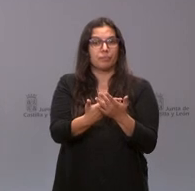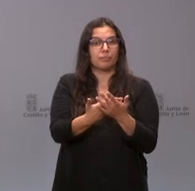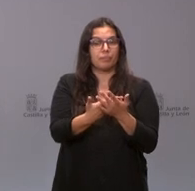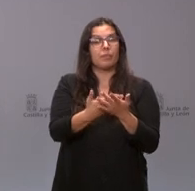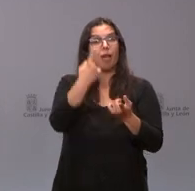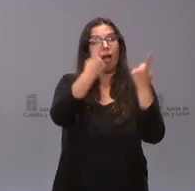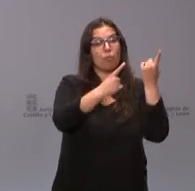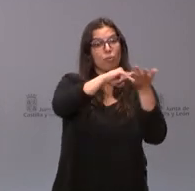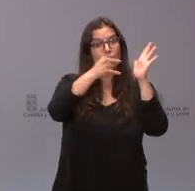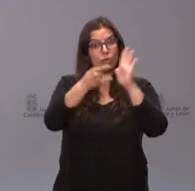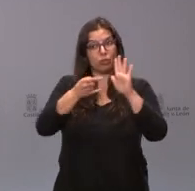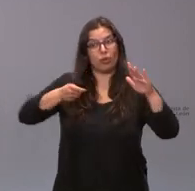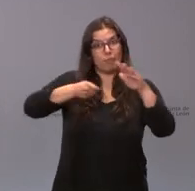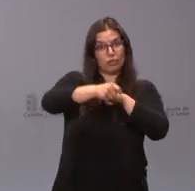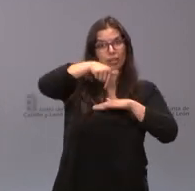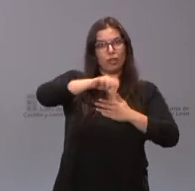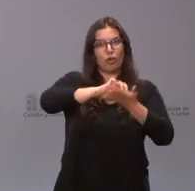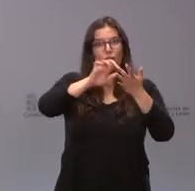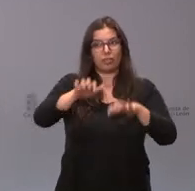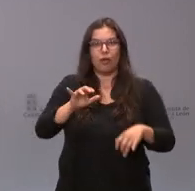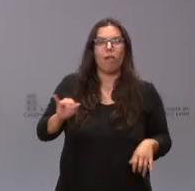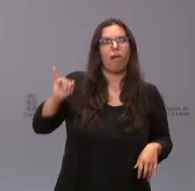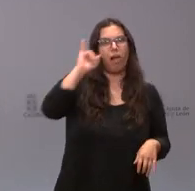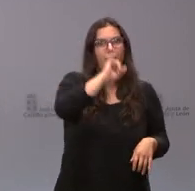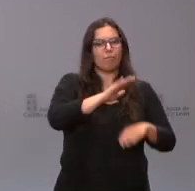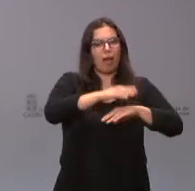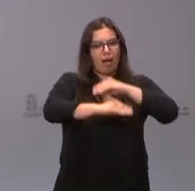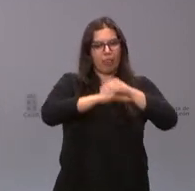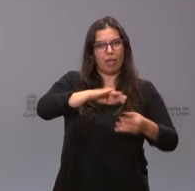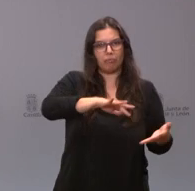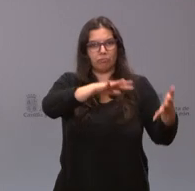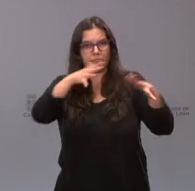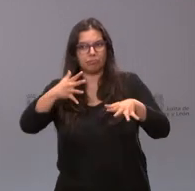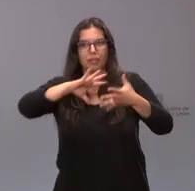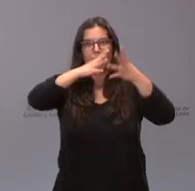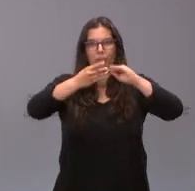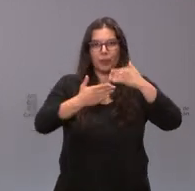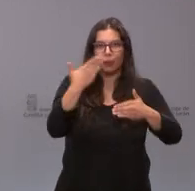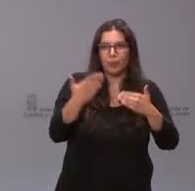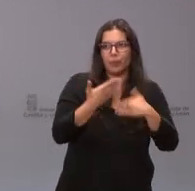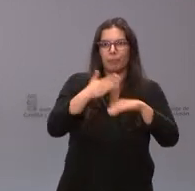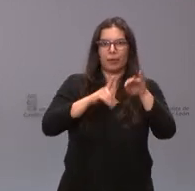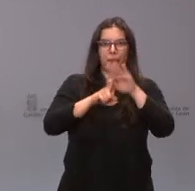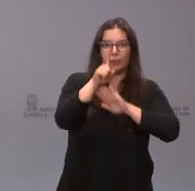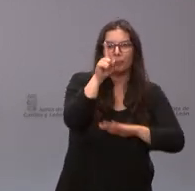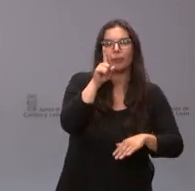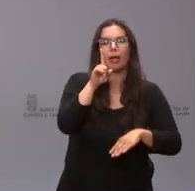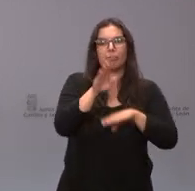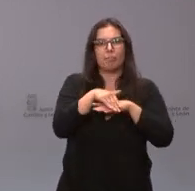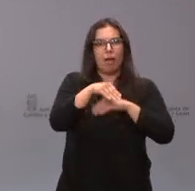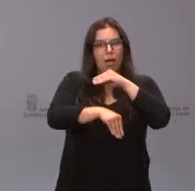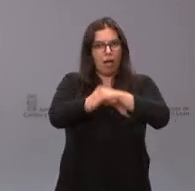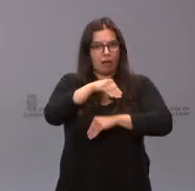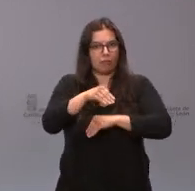proyectos de inversión en nuestra comunidad para llevar a cabo para su modernización, para su crecimiento y para su desarrollo.